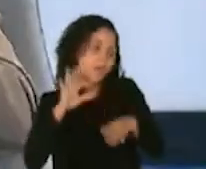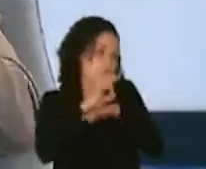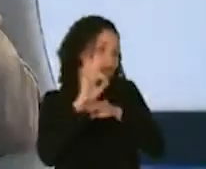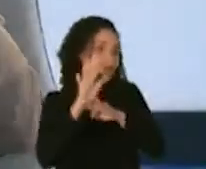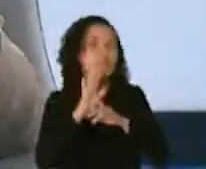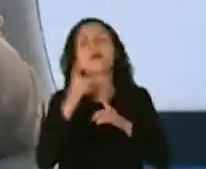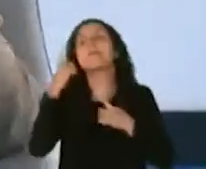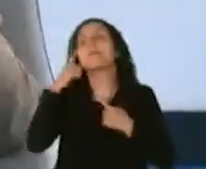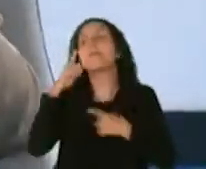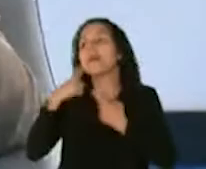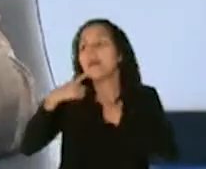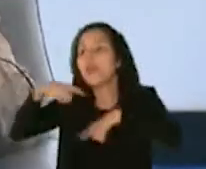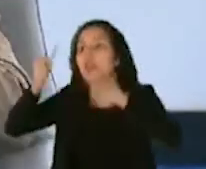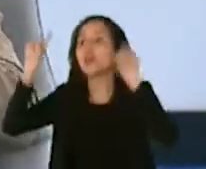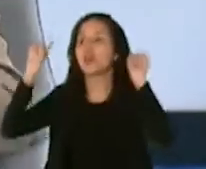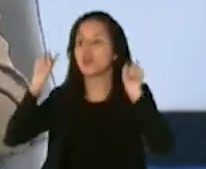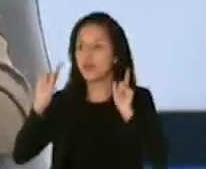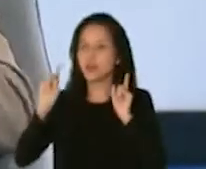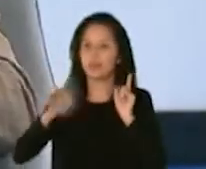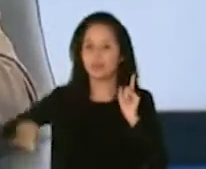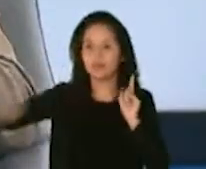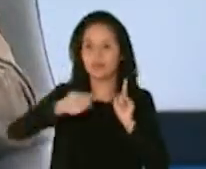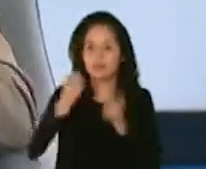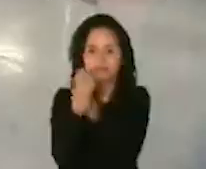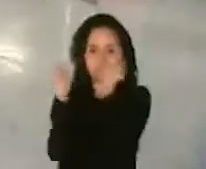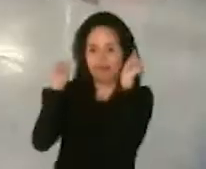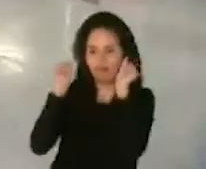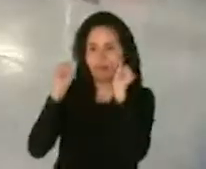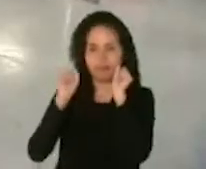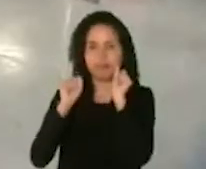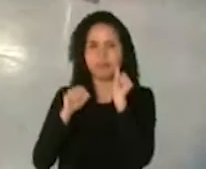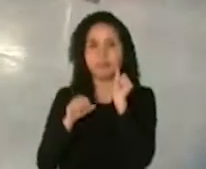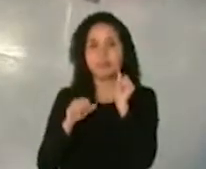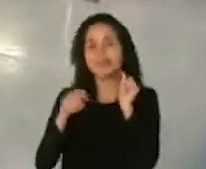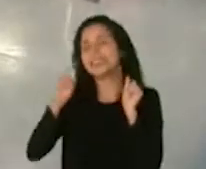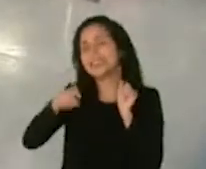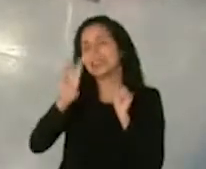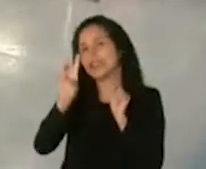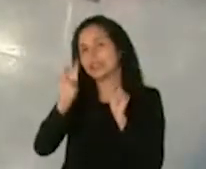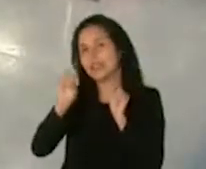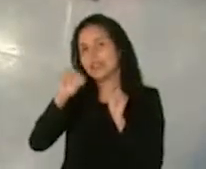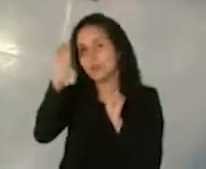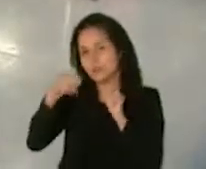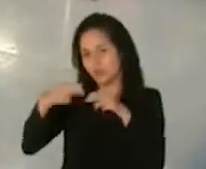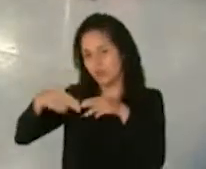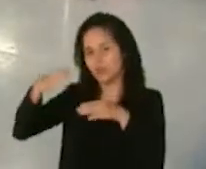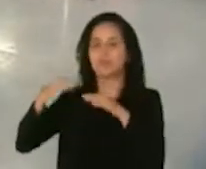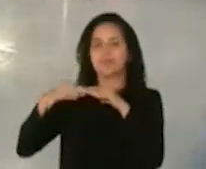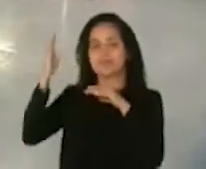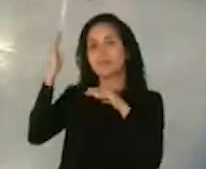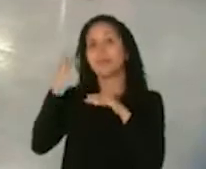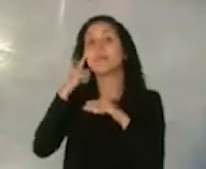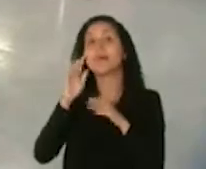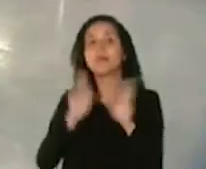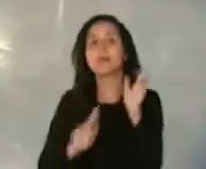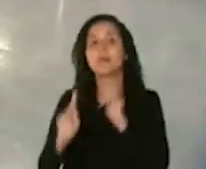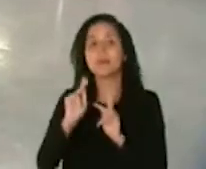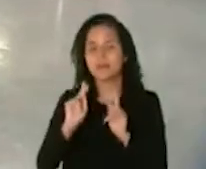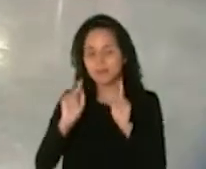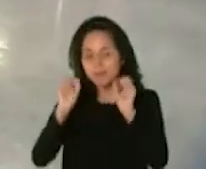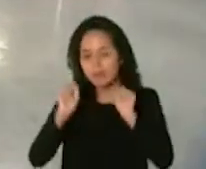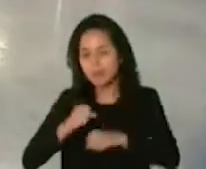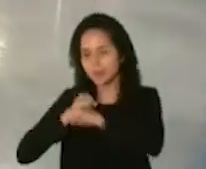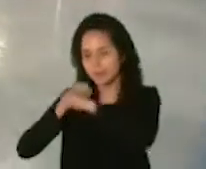famoso inmunidad comunitario de rebaño pues necesitamos ese 60% para entonces poder proteger a las personas que no se